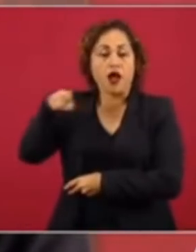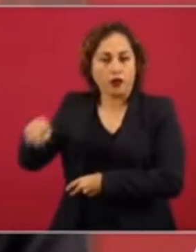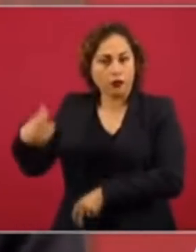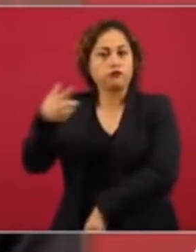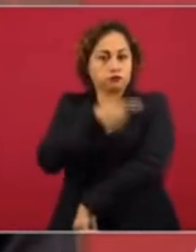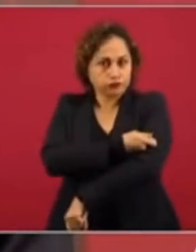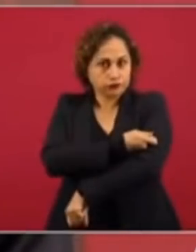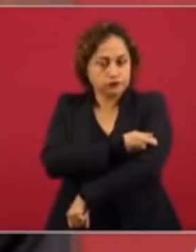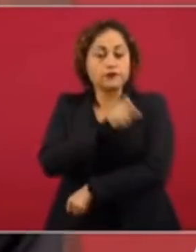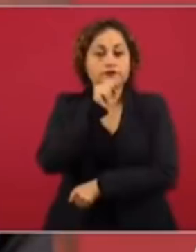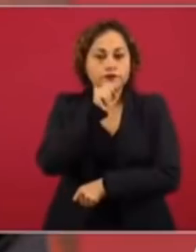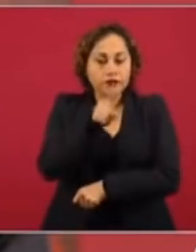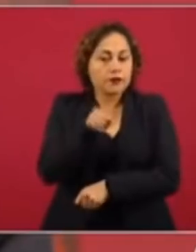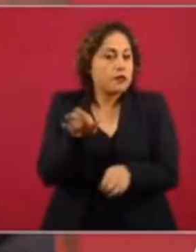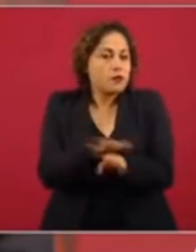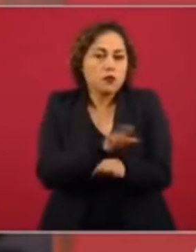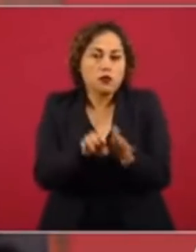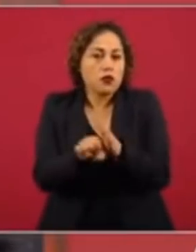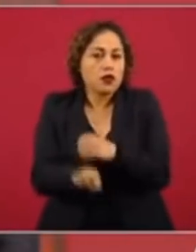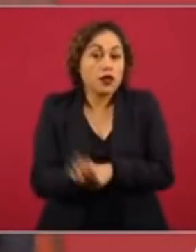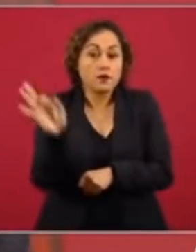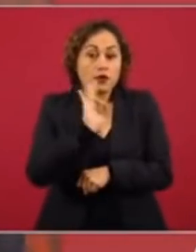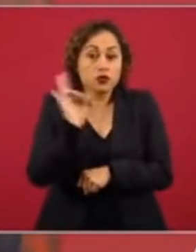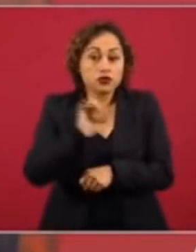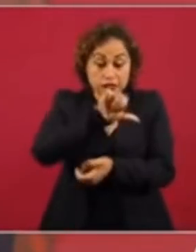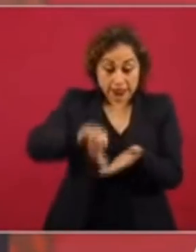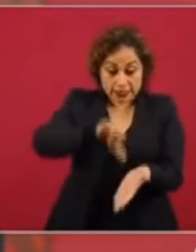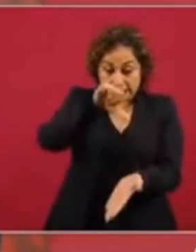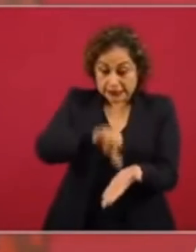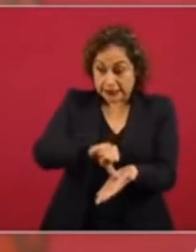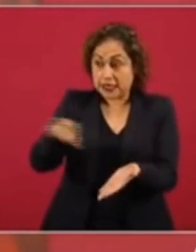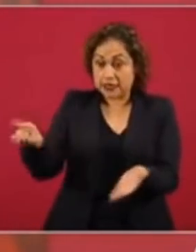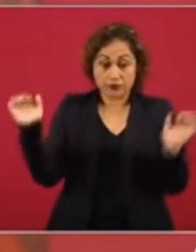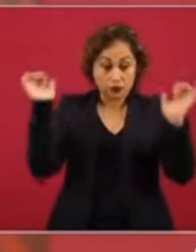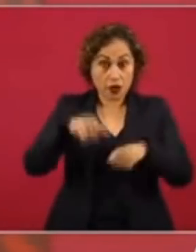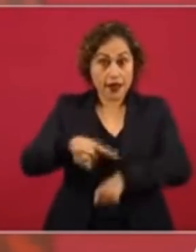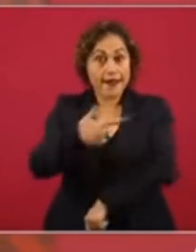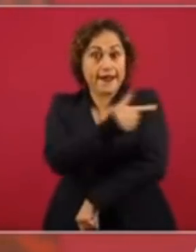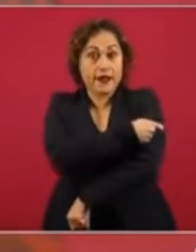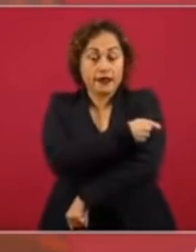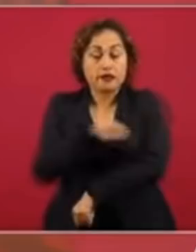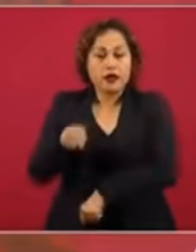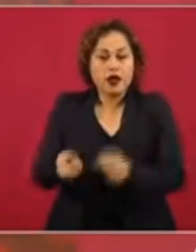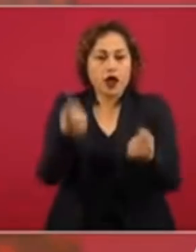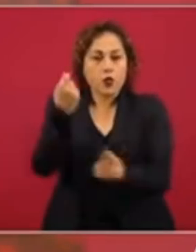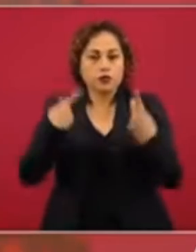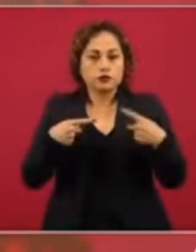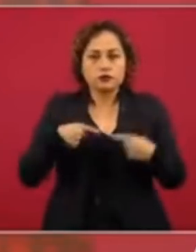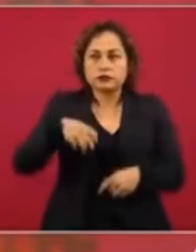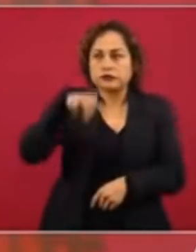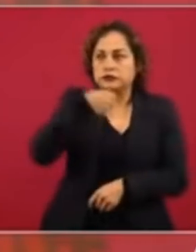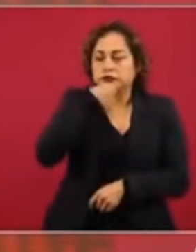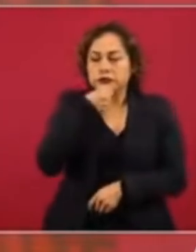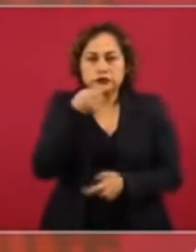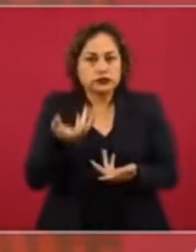a donde se va a llevar a cabo la vacunación de los adultos mayores, por su edad, se